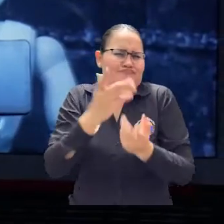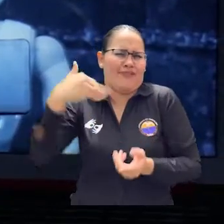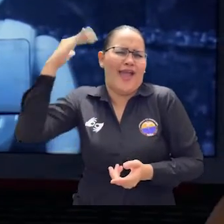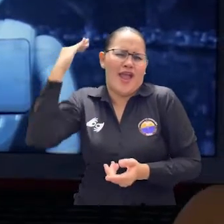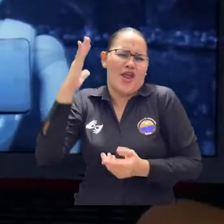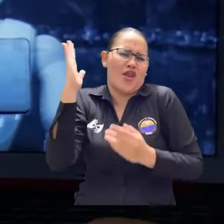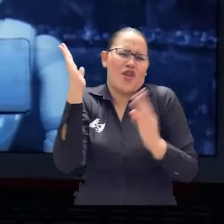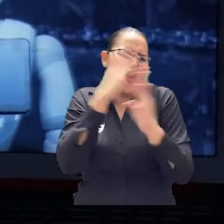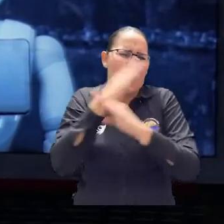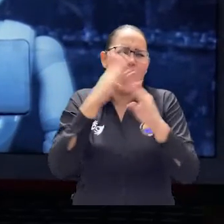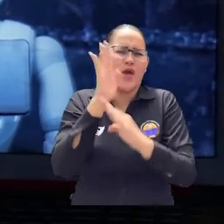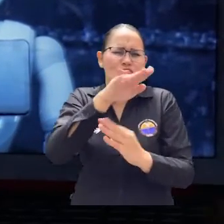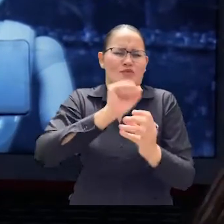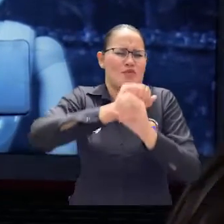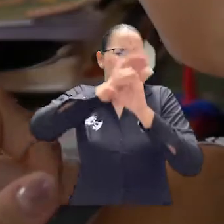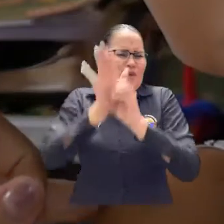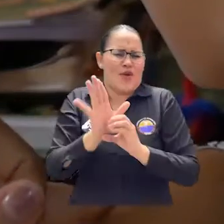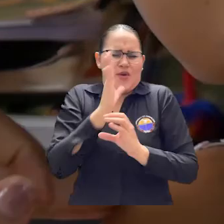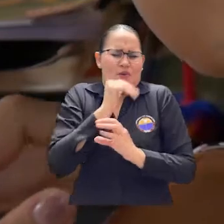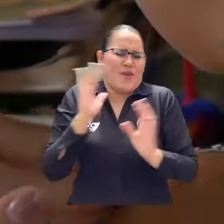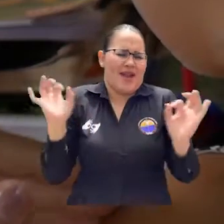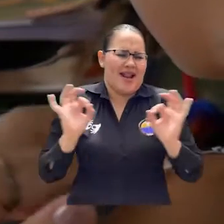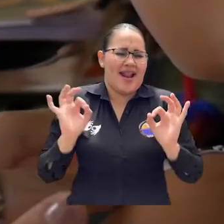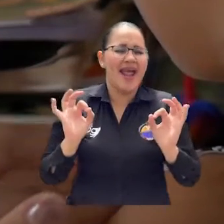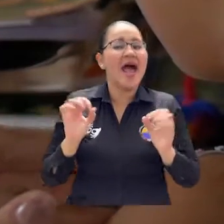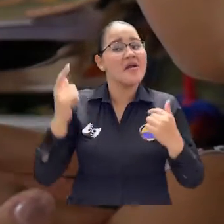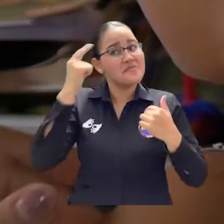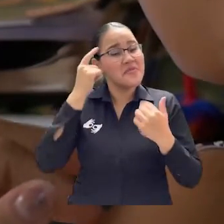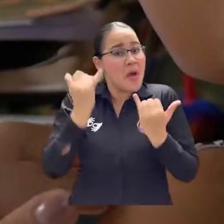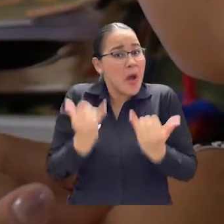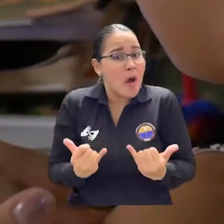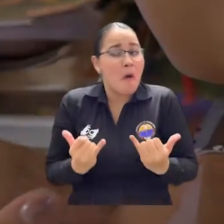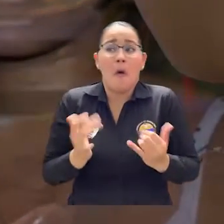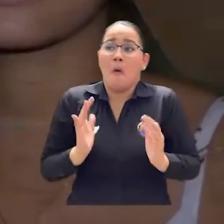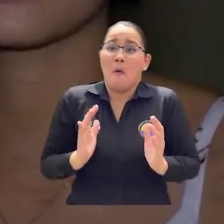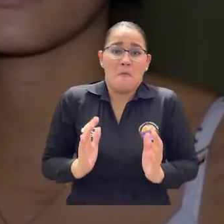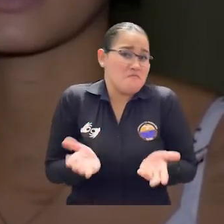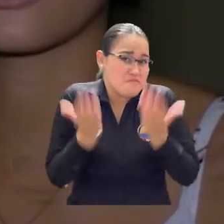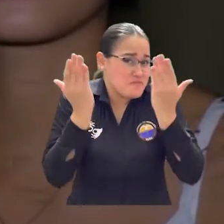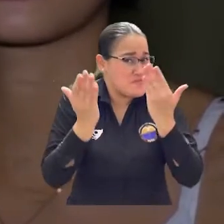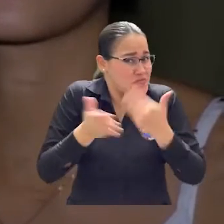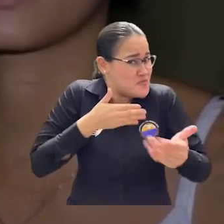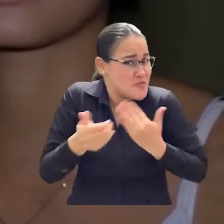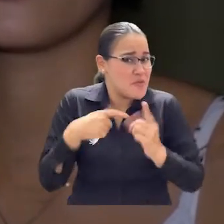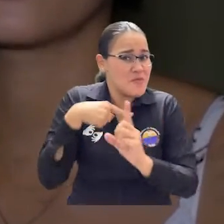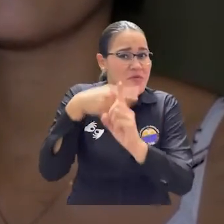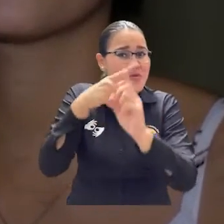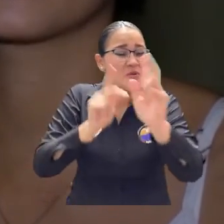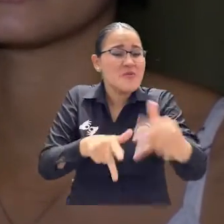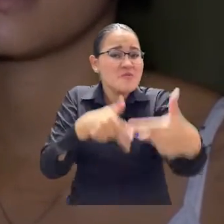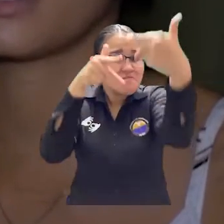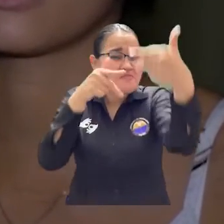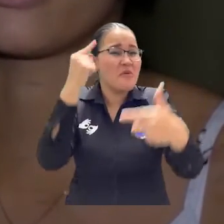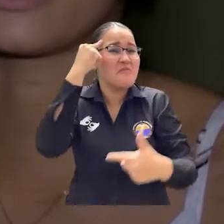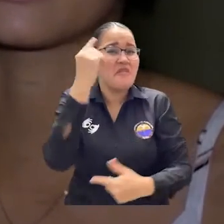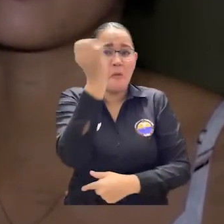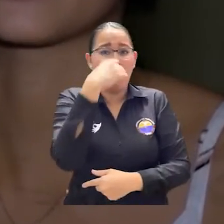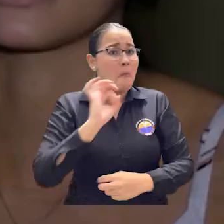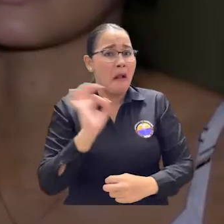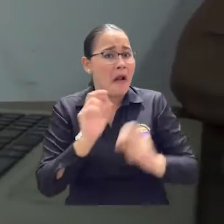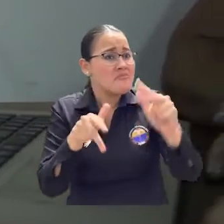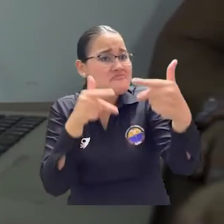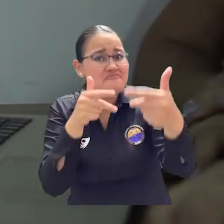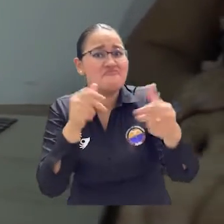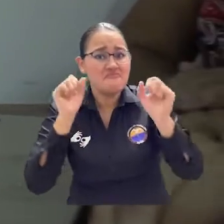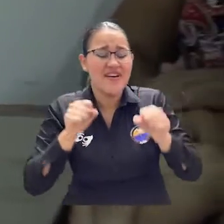del COVID, así que yo estaba muy a expectativa de entrar a la universidad presencial, pero se siente muy grato saber que lo tienen en cuenta uno, muy por encima de no poder